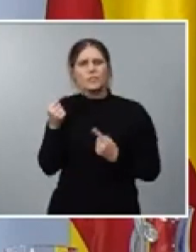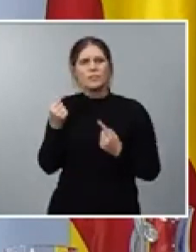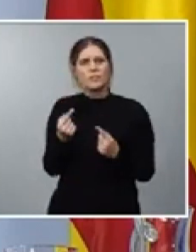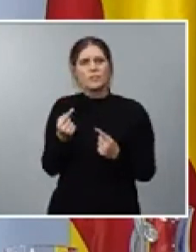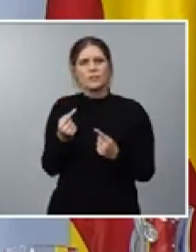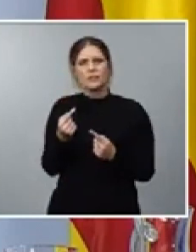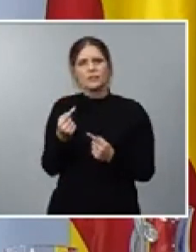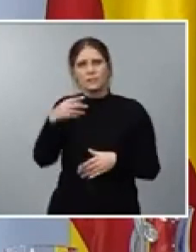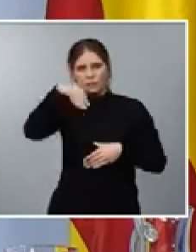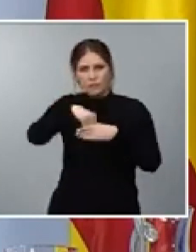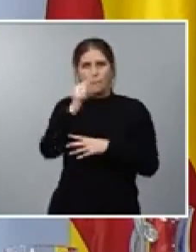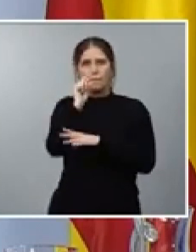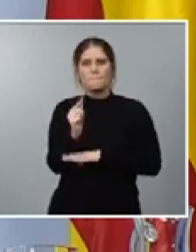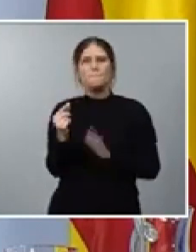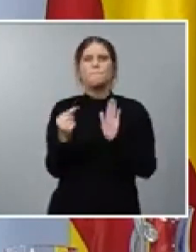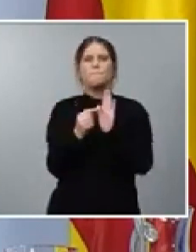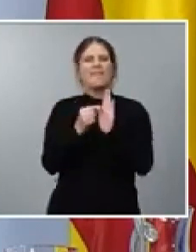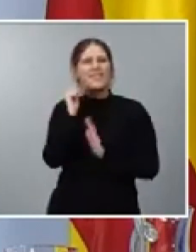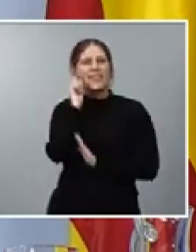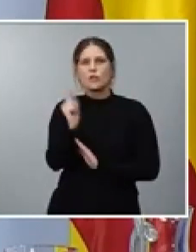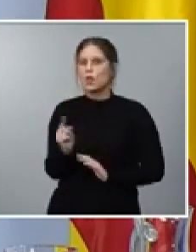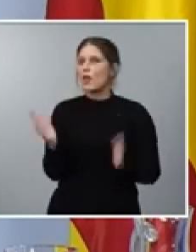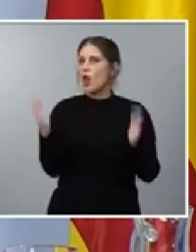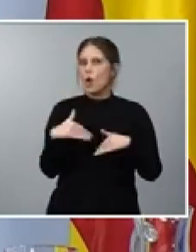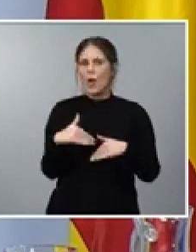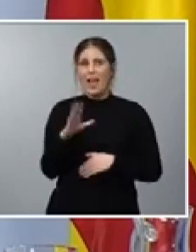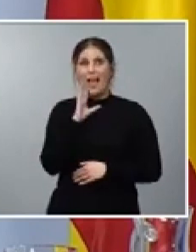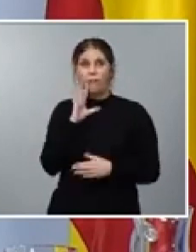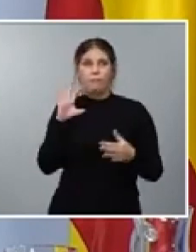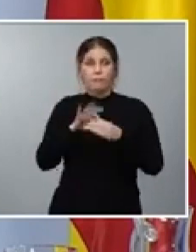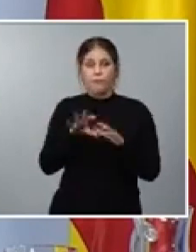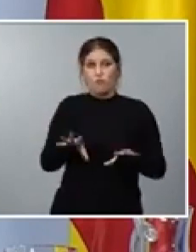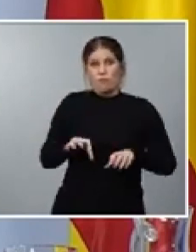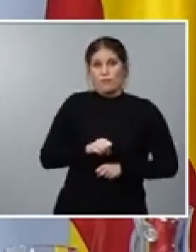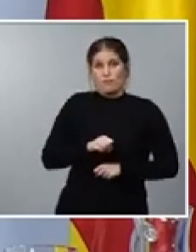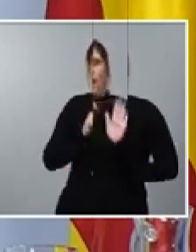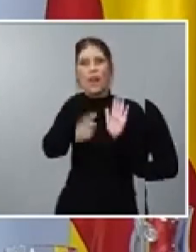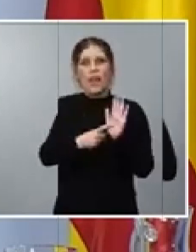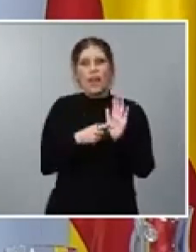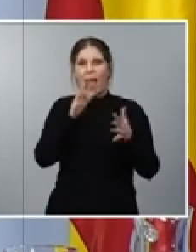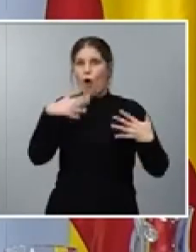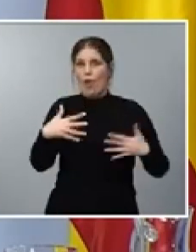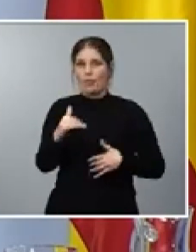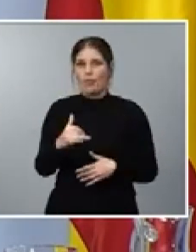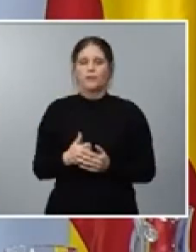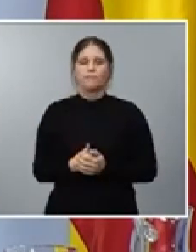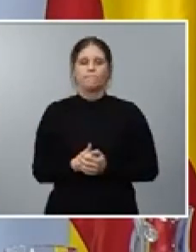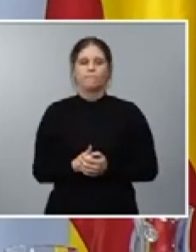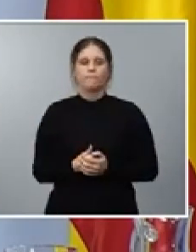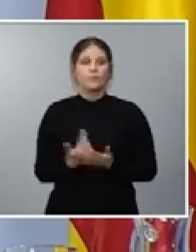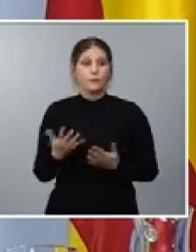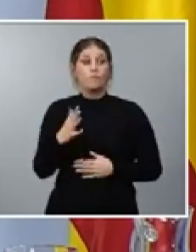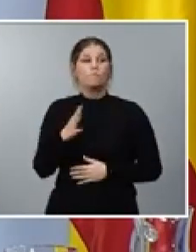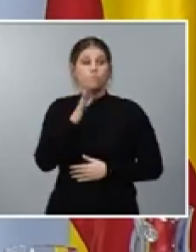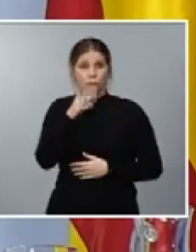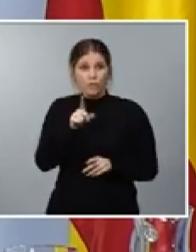contiene las medidas extraordinarias con motivo de la invasión de Ucrania y sus consecuencias económicas. Por tanto, prudencia